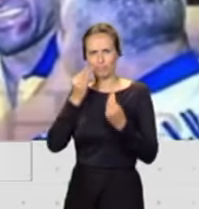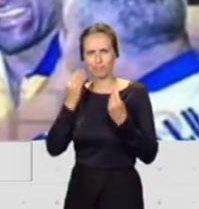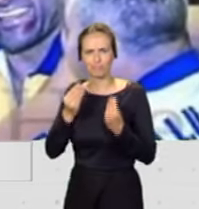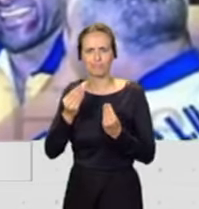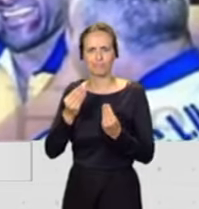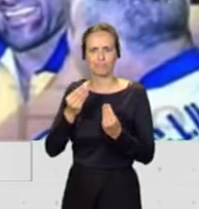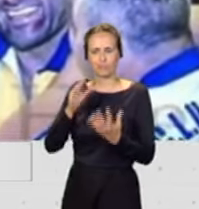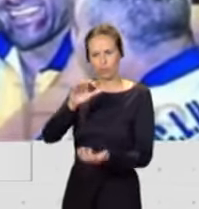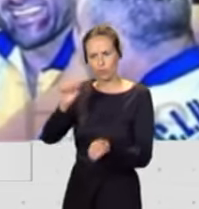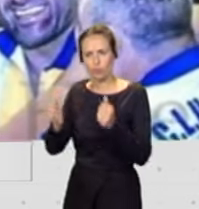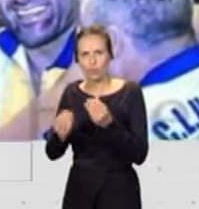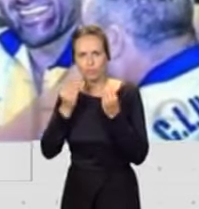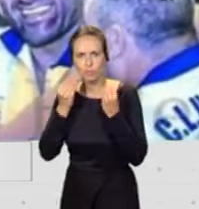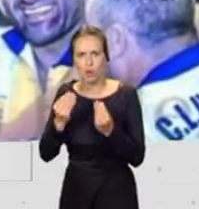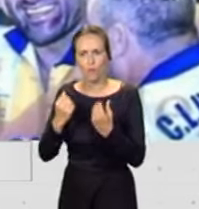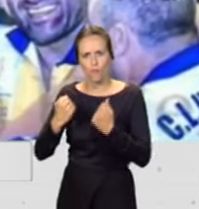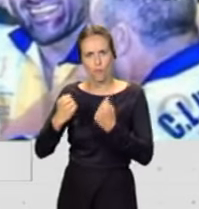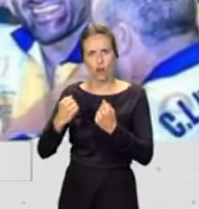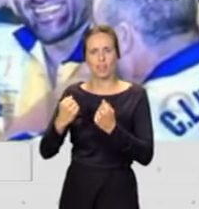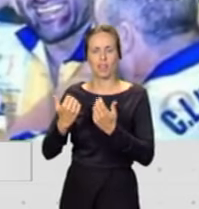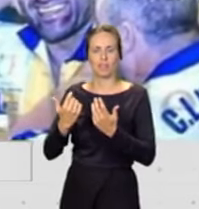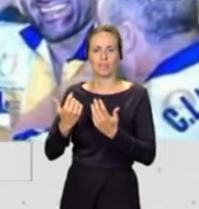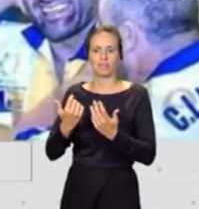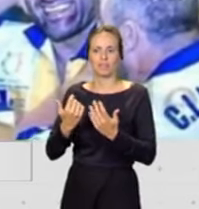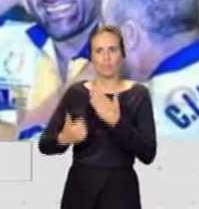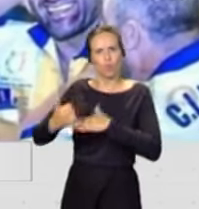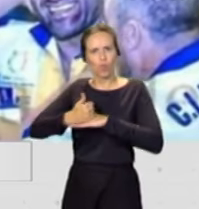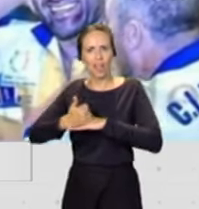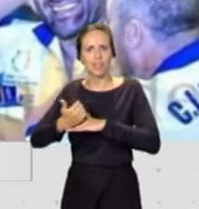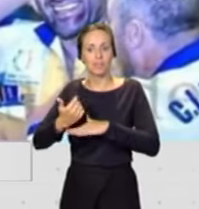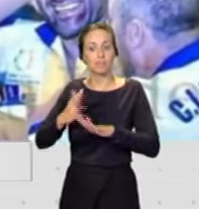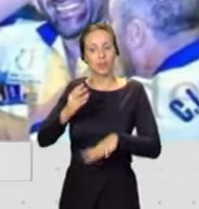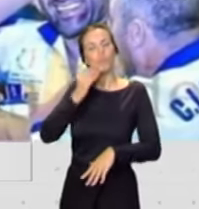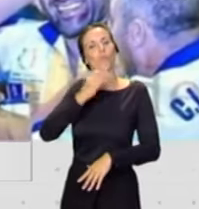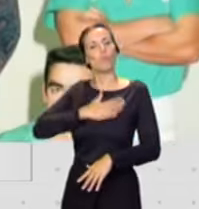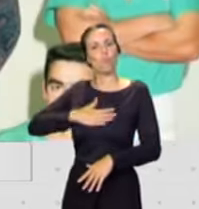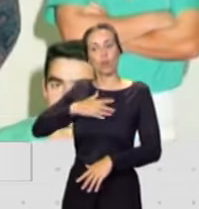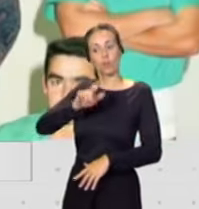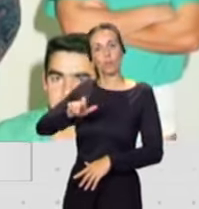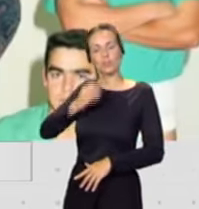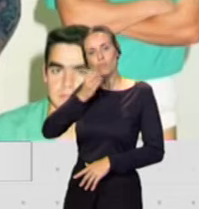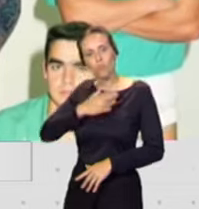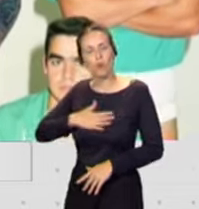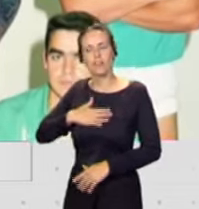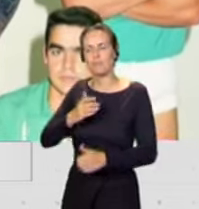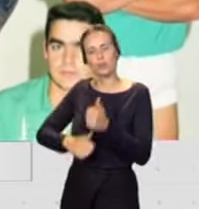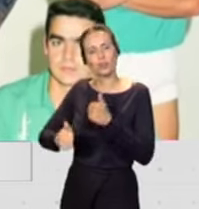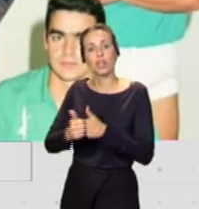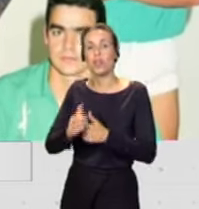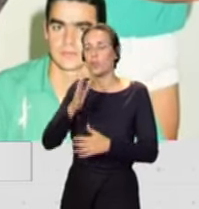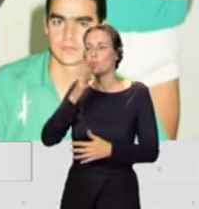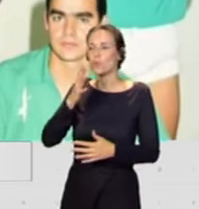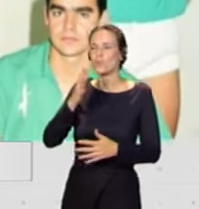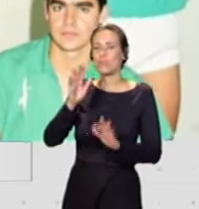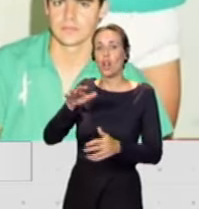luchadores, grandes puntales, pero sobre todo grandes personas. Creo que la lucha canaria por sí tiene